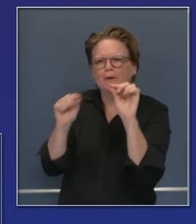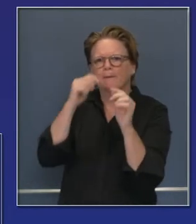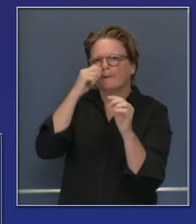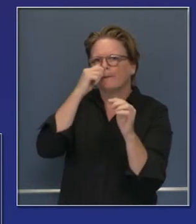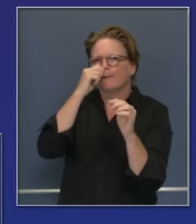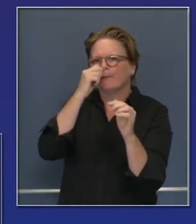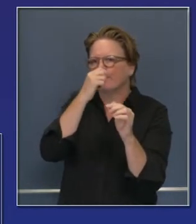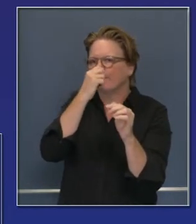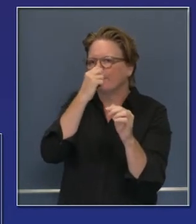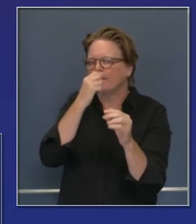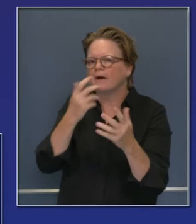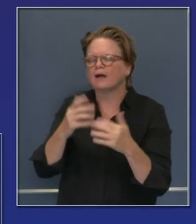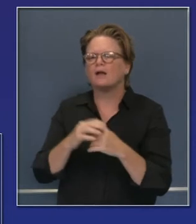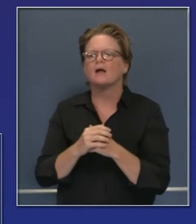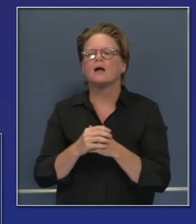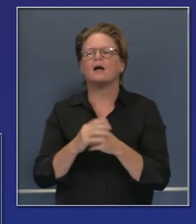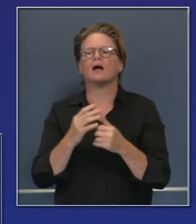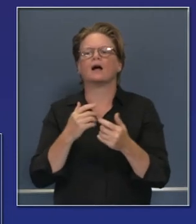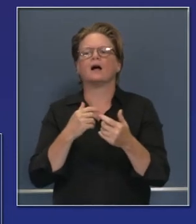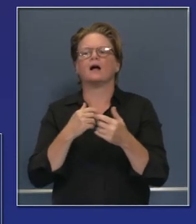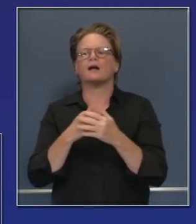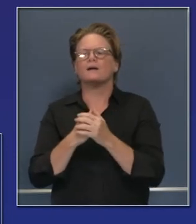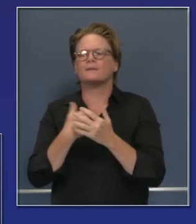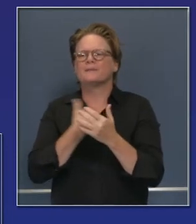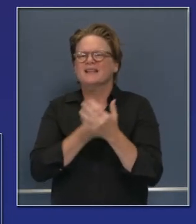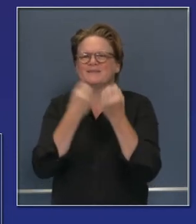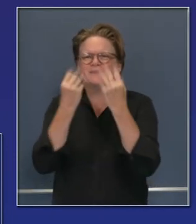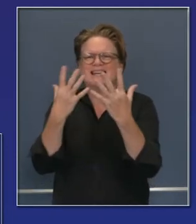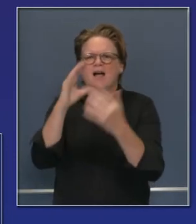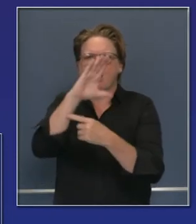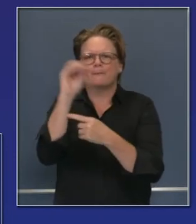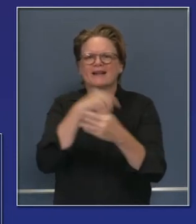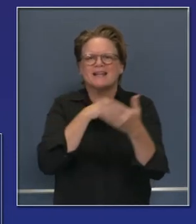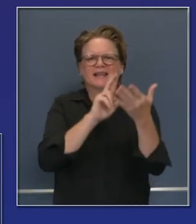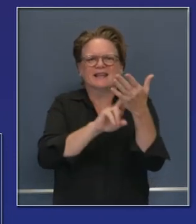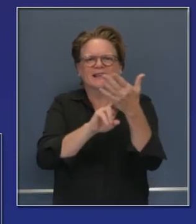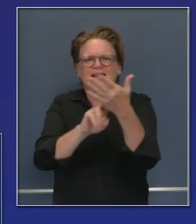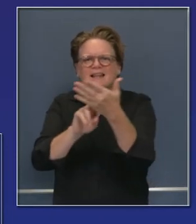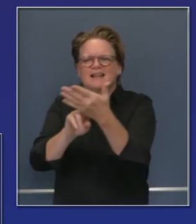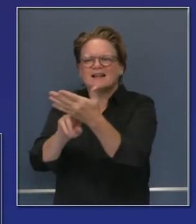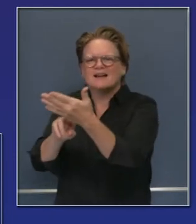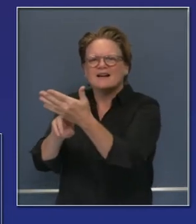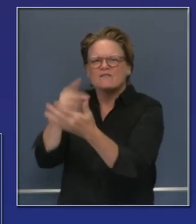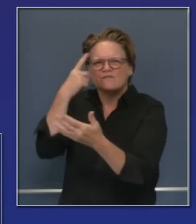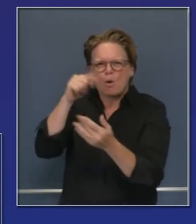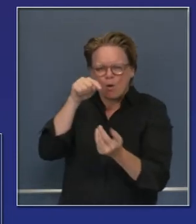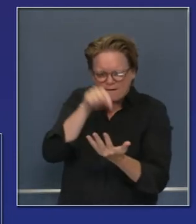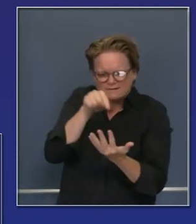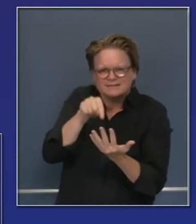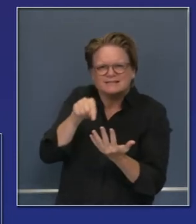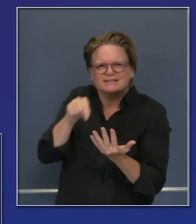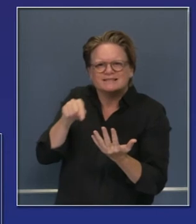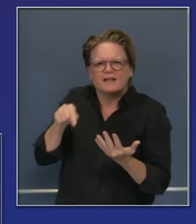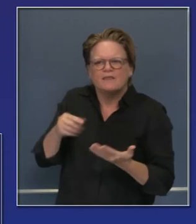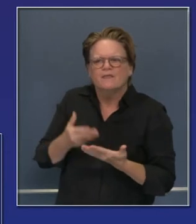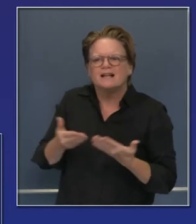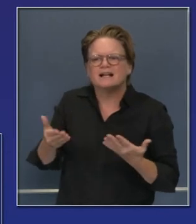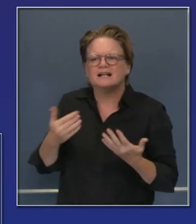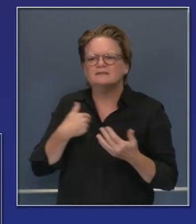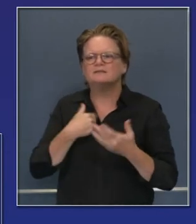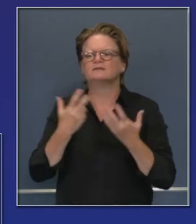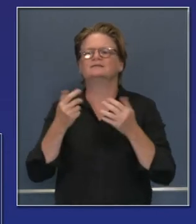a veces tenemos OptumServe y otros sitios donde se colectan estas pruebas